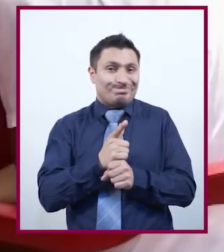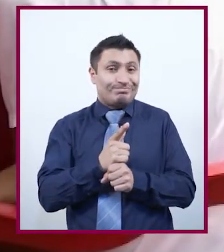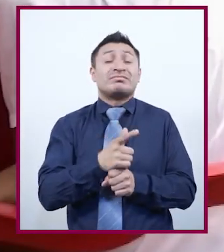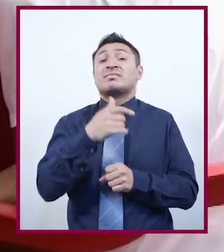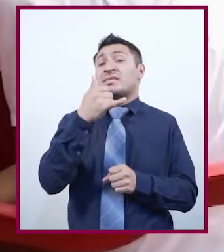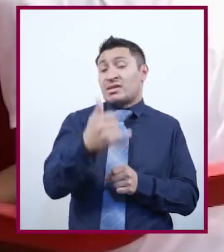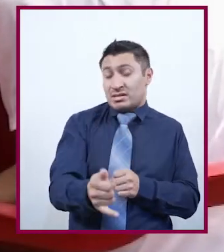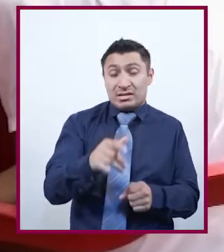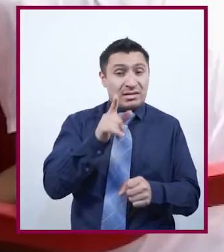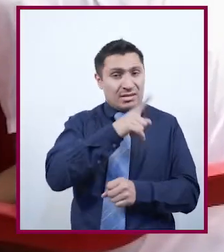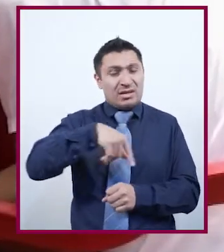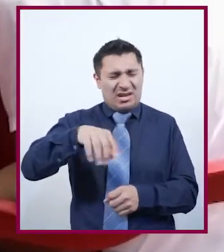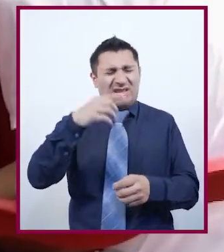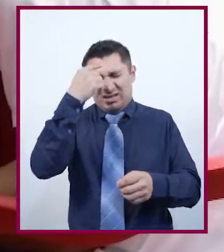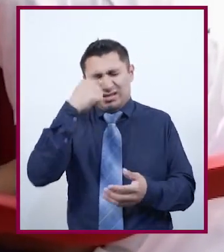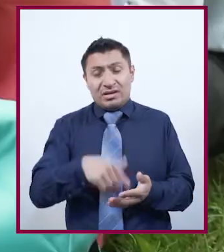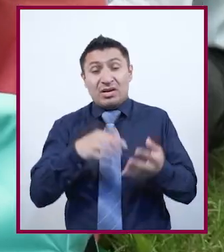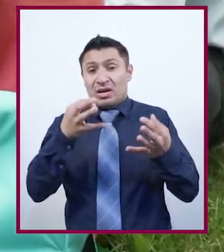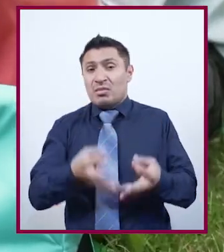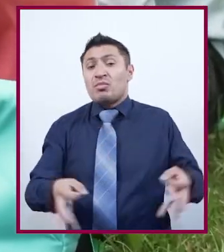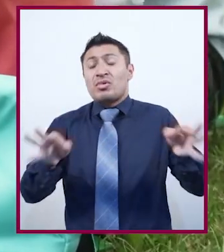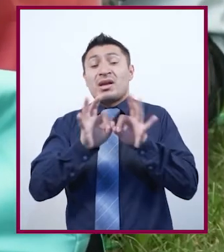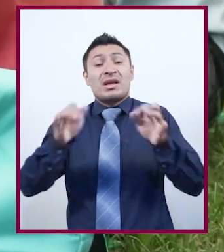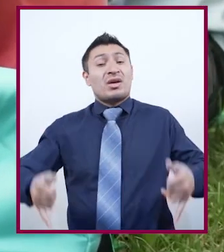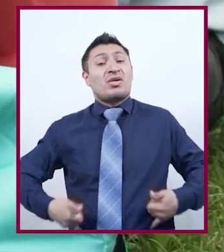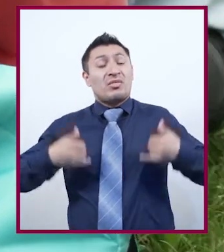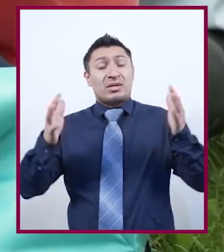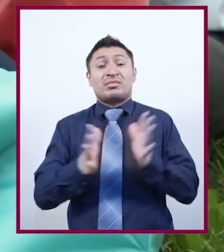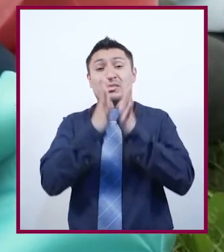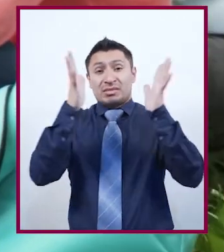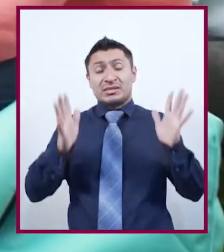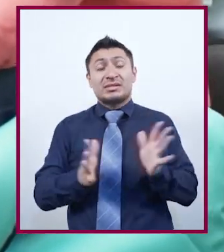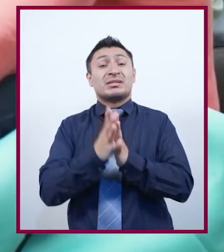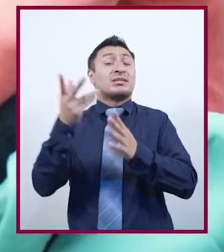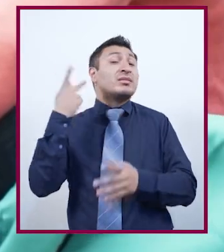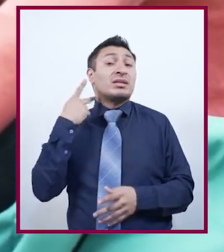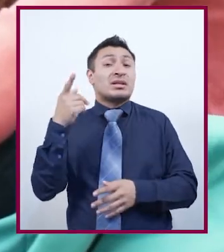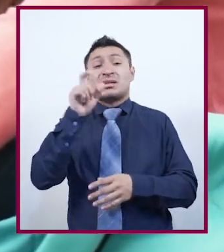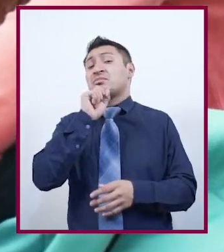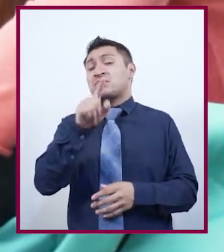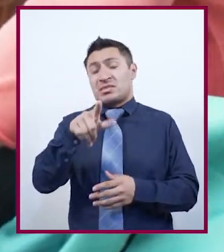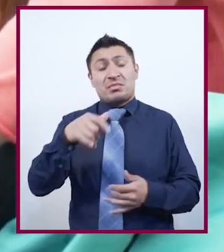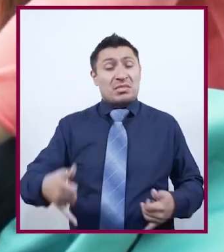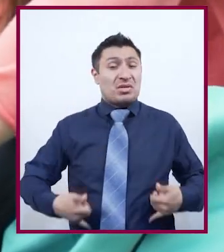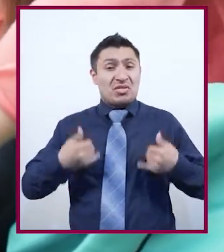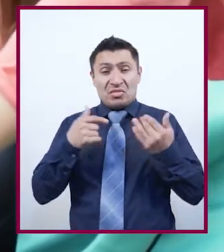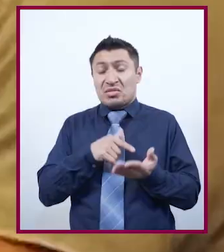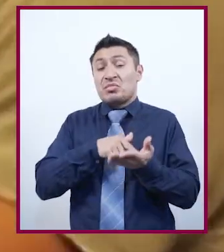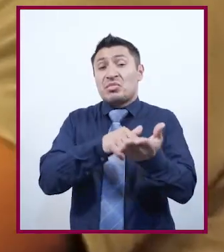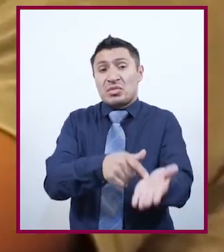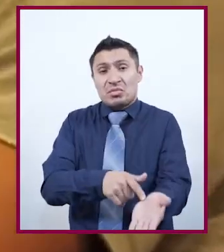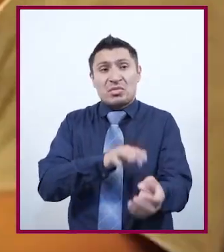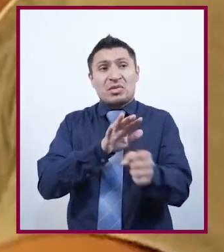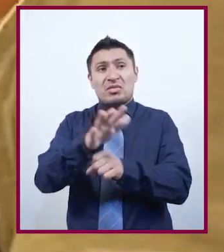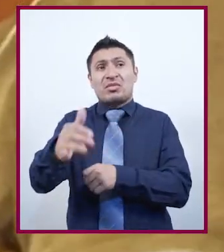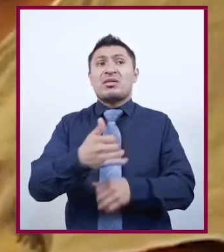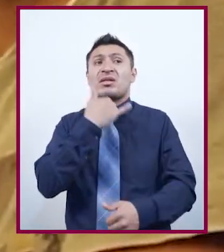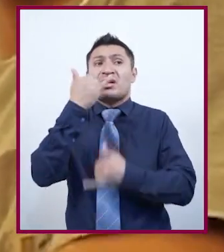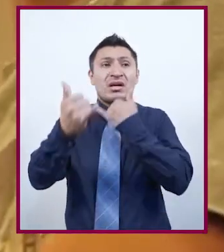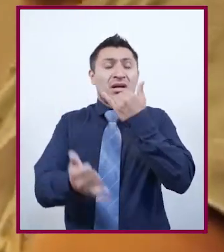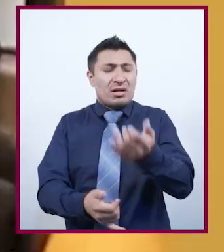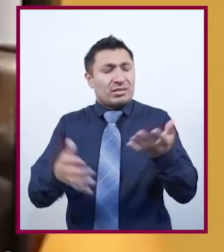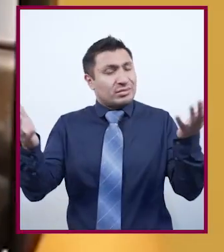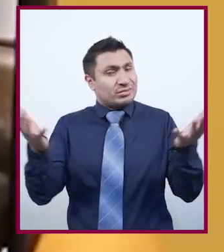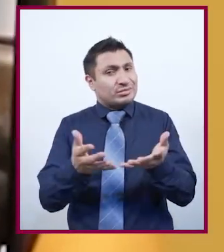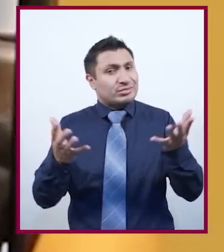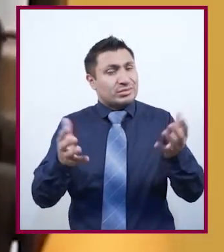se están enfrentando y también creo que es importante su participación política, ¿no? Que ellos también propongan cuáles son los